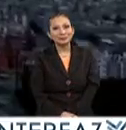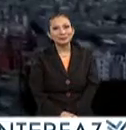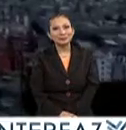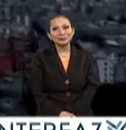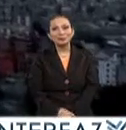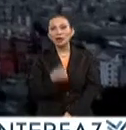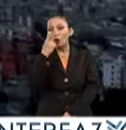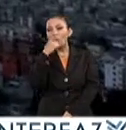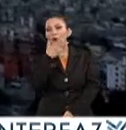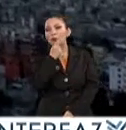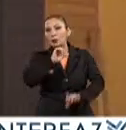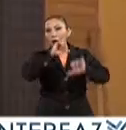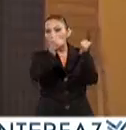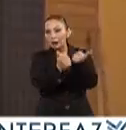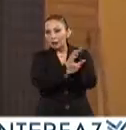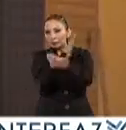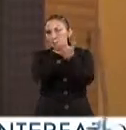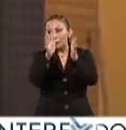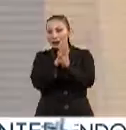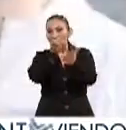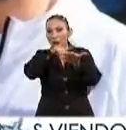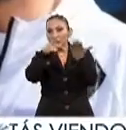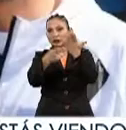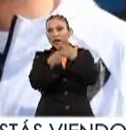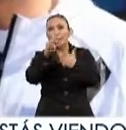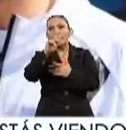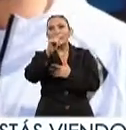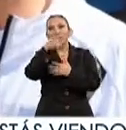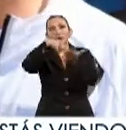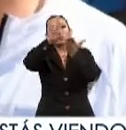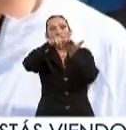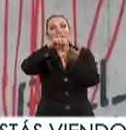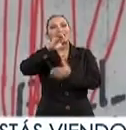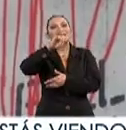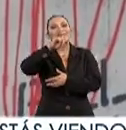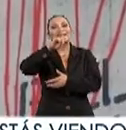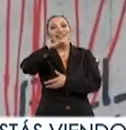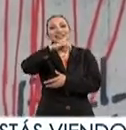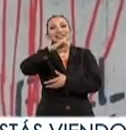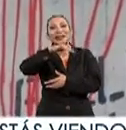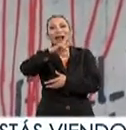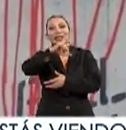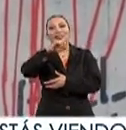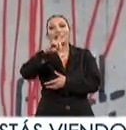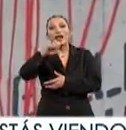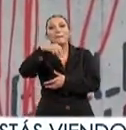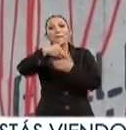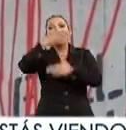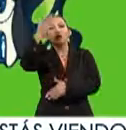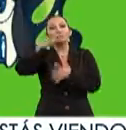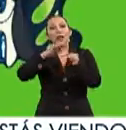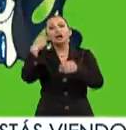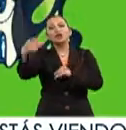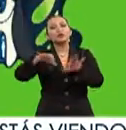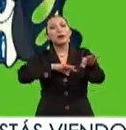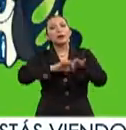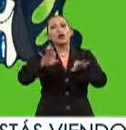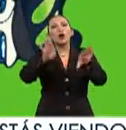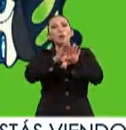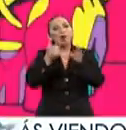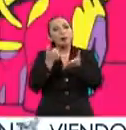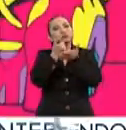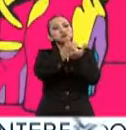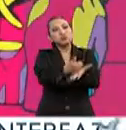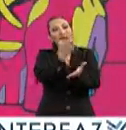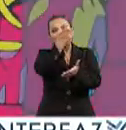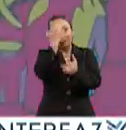Uno de los artistas participantes en el proyecto pictográfico central de muros nos platicó cómo realiza su trabajo y cómo se sumó a